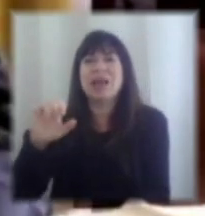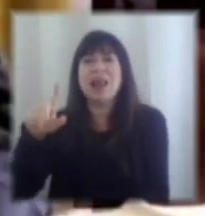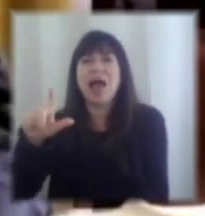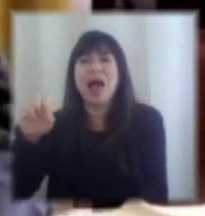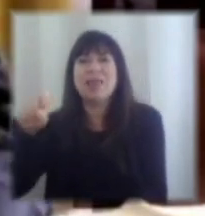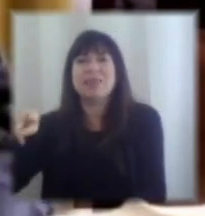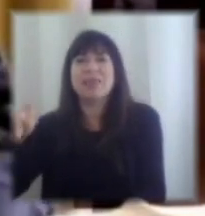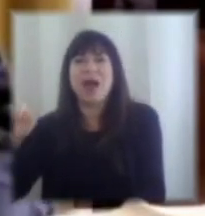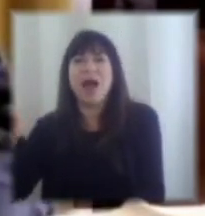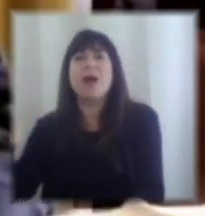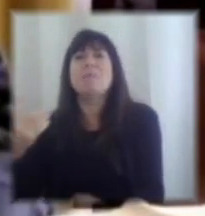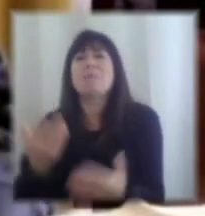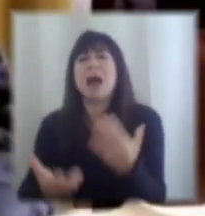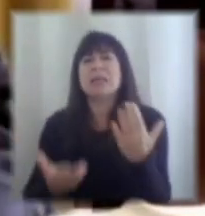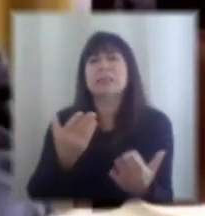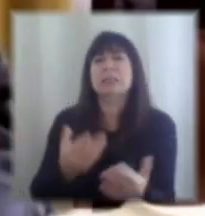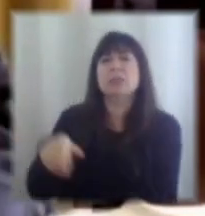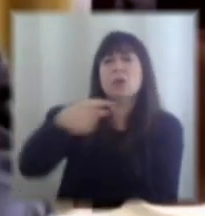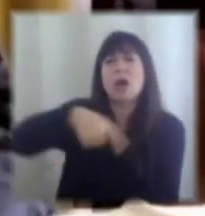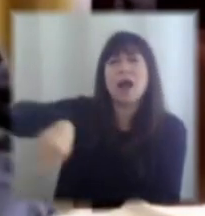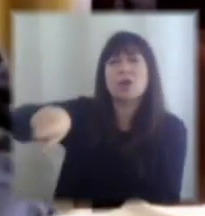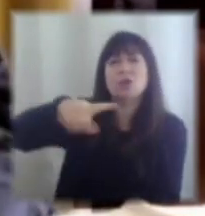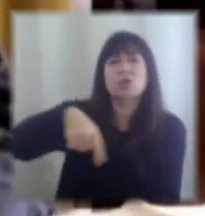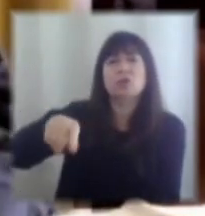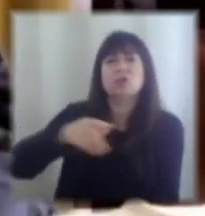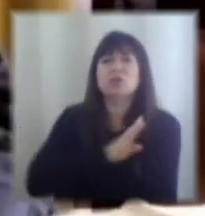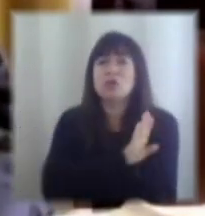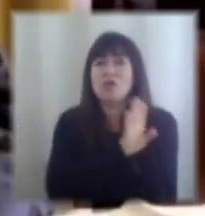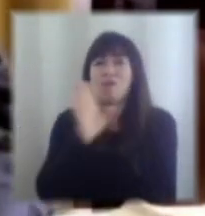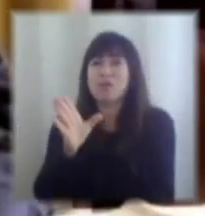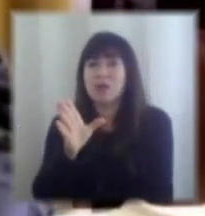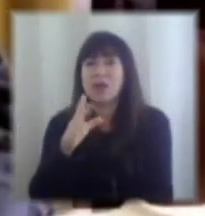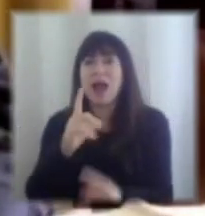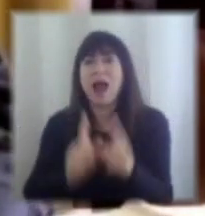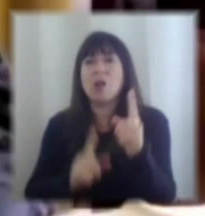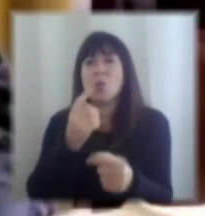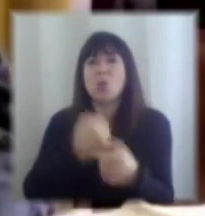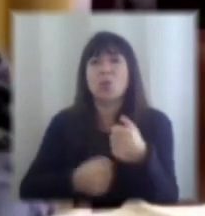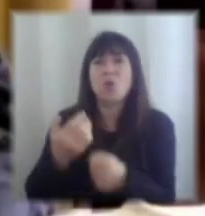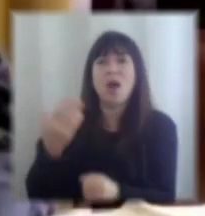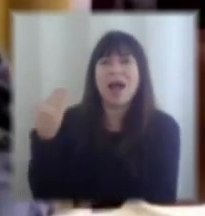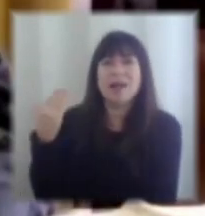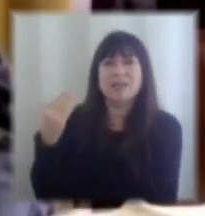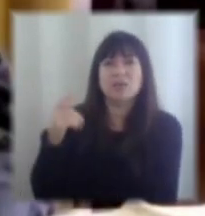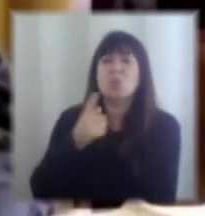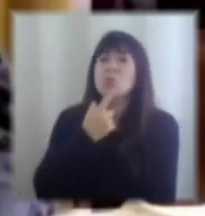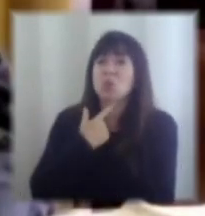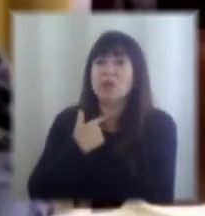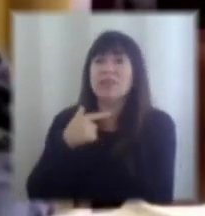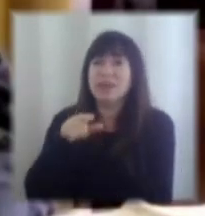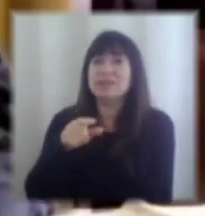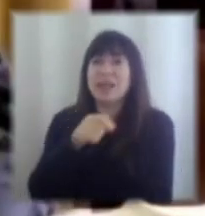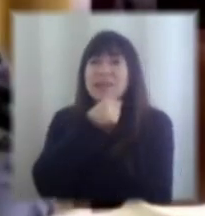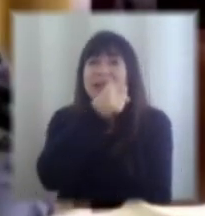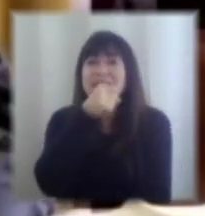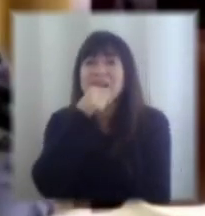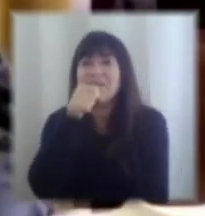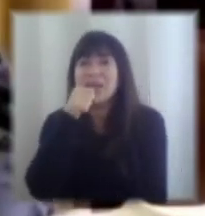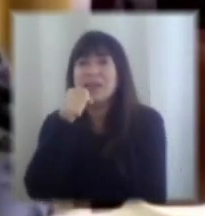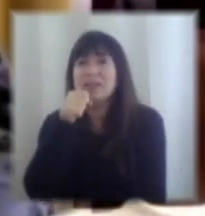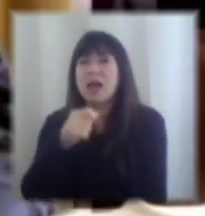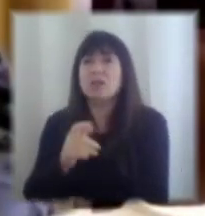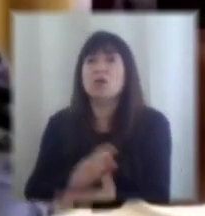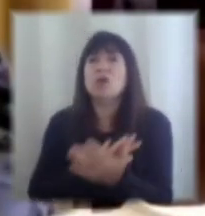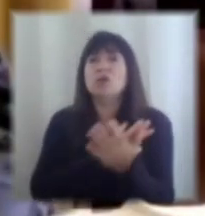en muchas cosas y a me tocó estar en una visita hace un par de años muy interesante entrevistándome con todos los servicios